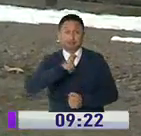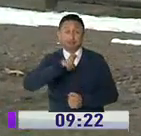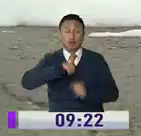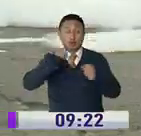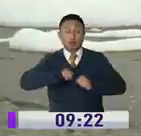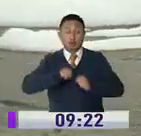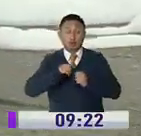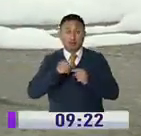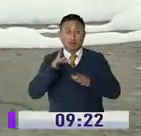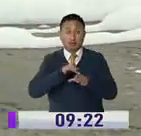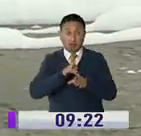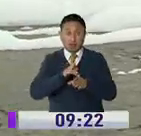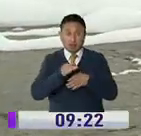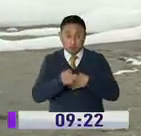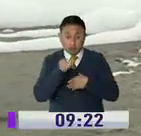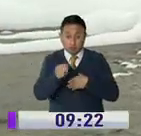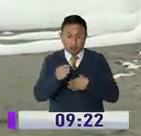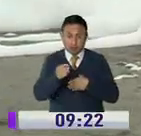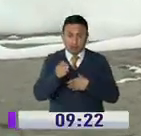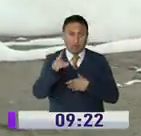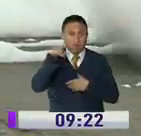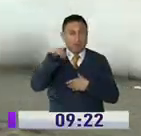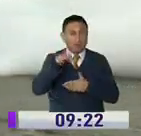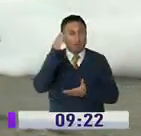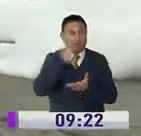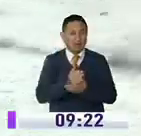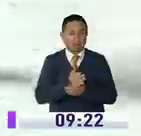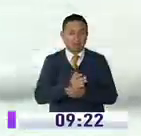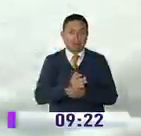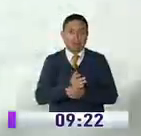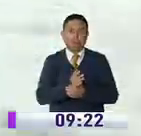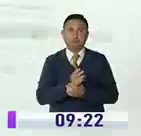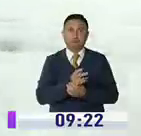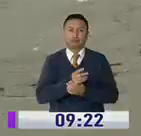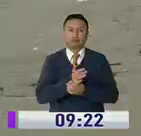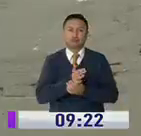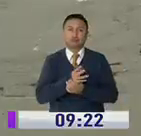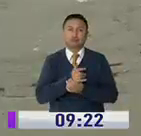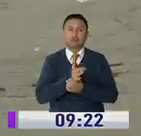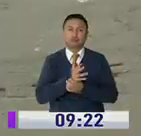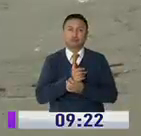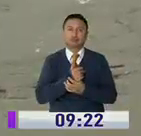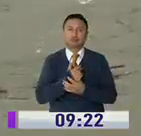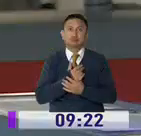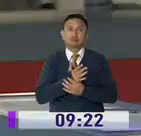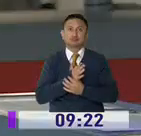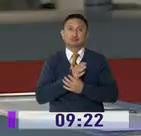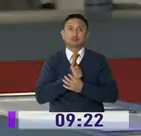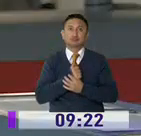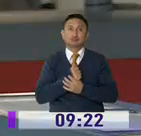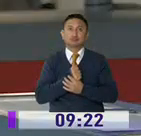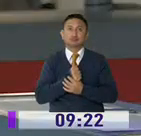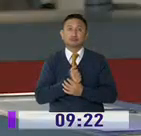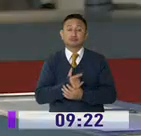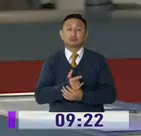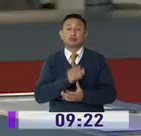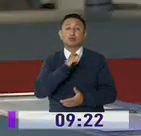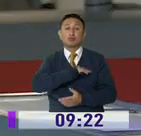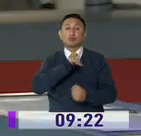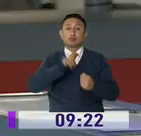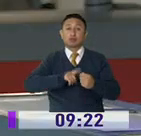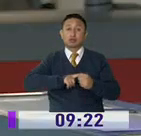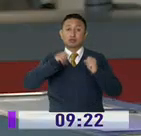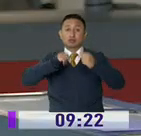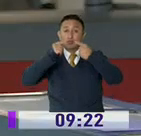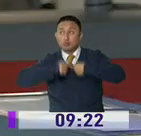reducir los riesgos de contagio del COVID-19. Informo, Marilín Jaramillo. Mientras tanto, el municipio de Quito